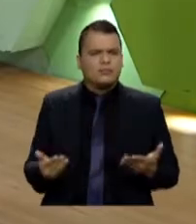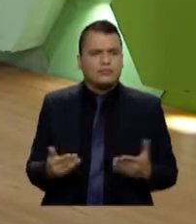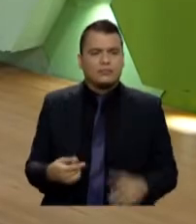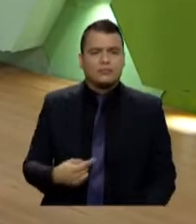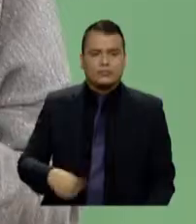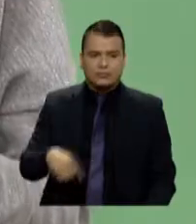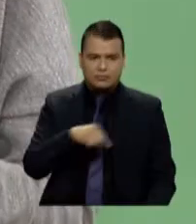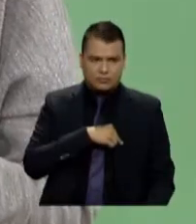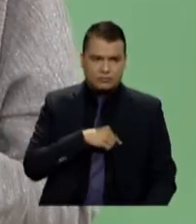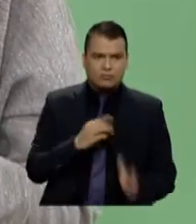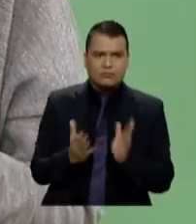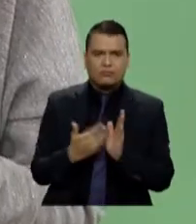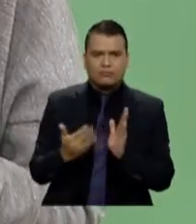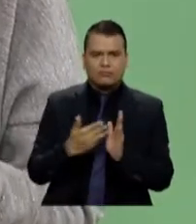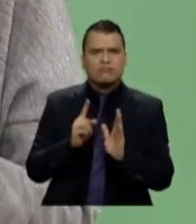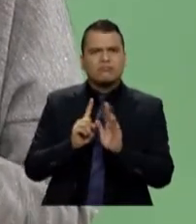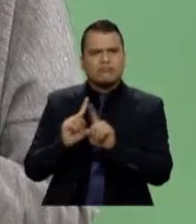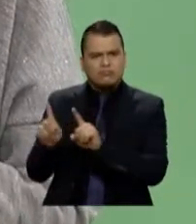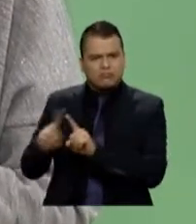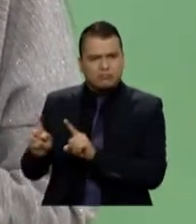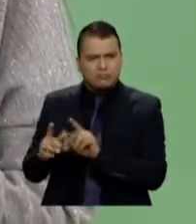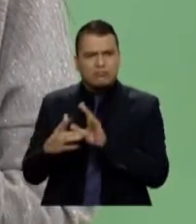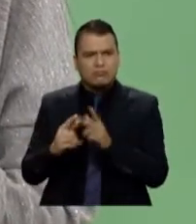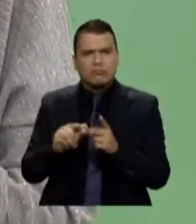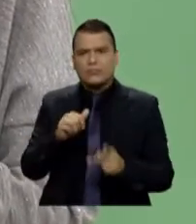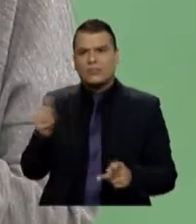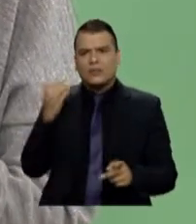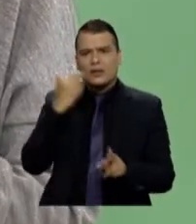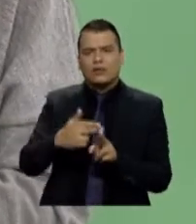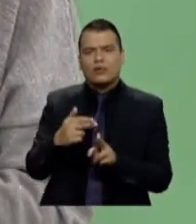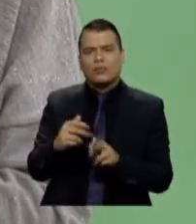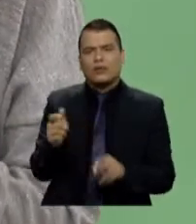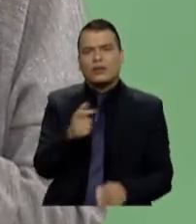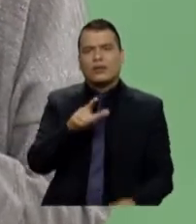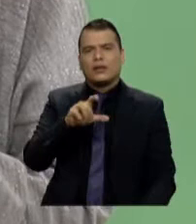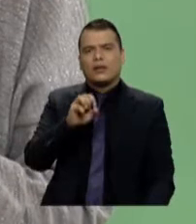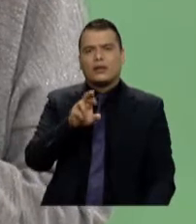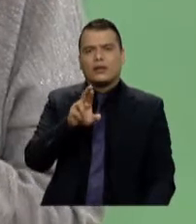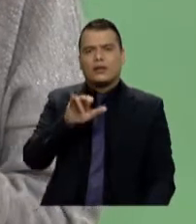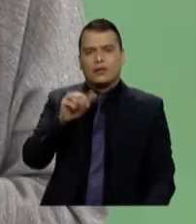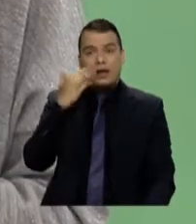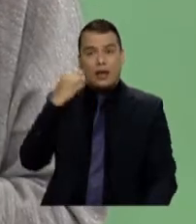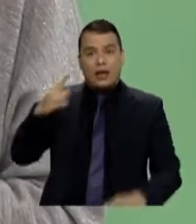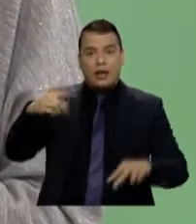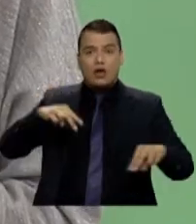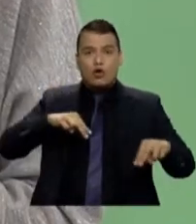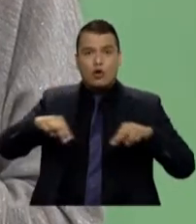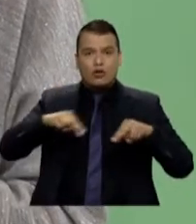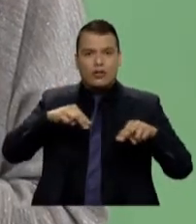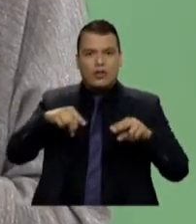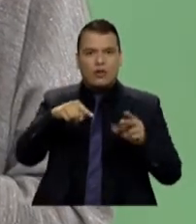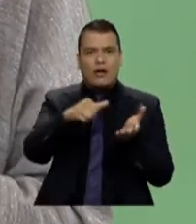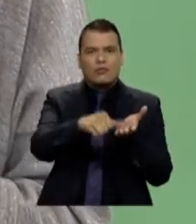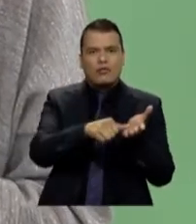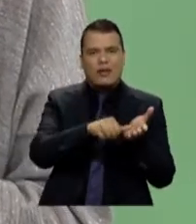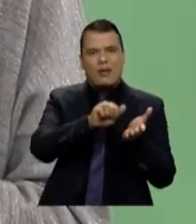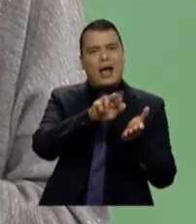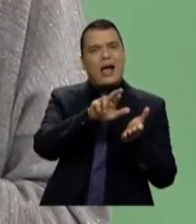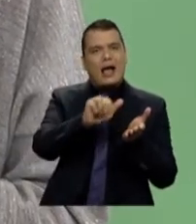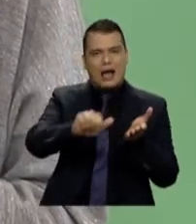Llevamos producciones literarias, pero además llevamos a Gloria Suárez. Gloria Suárez es una persona que ha venido coordinando la implementación de estos acuerdos